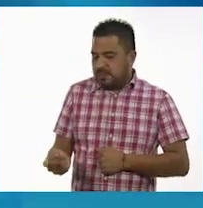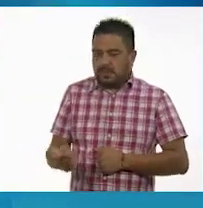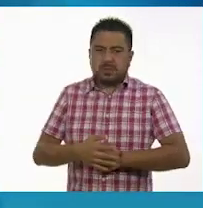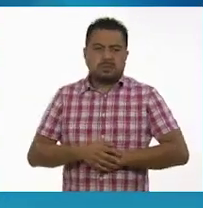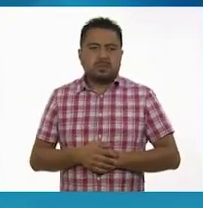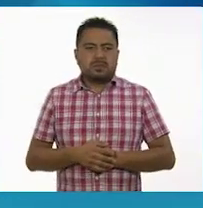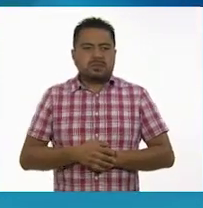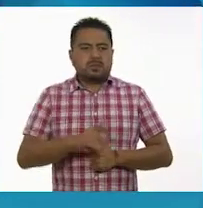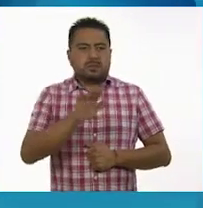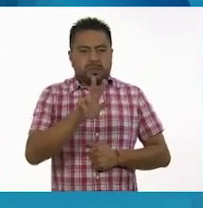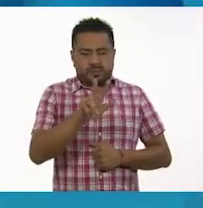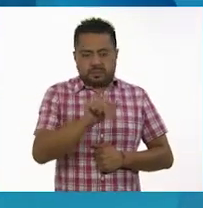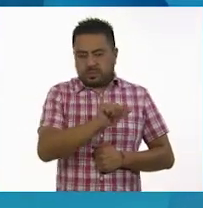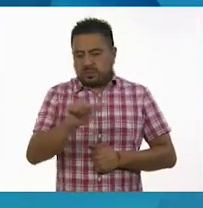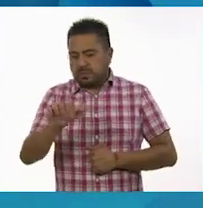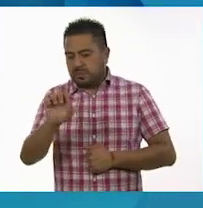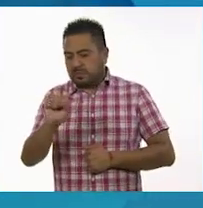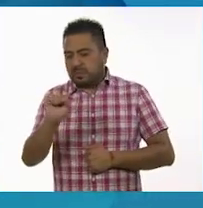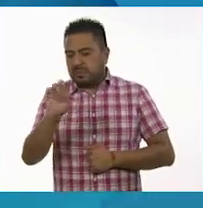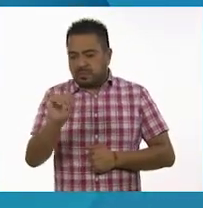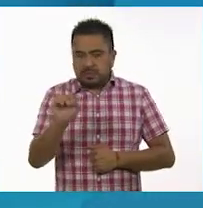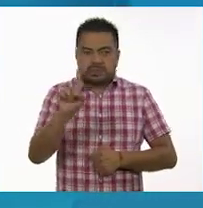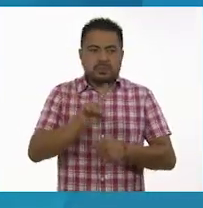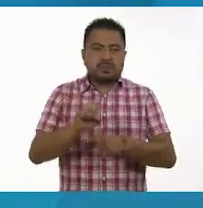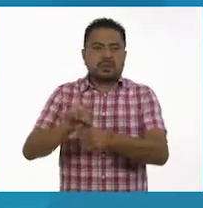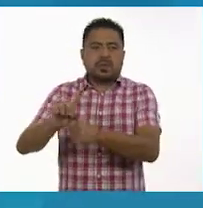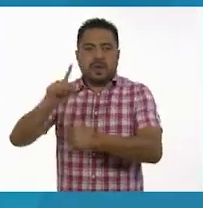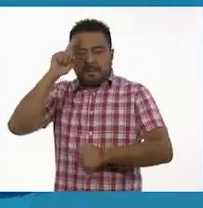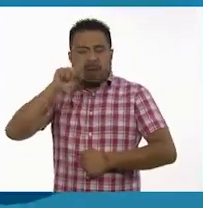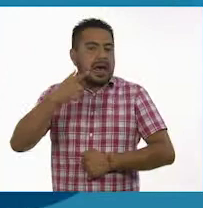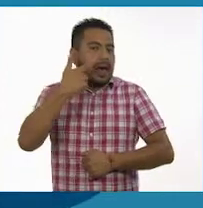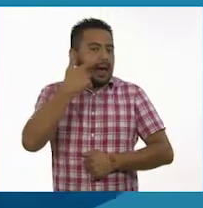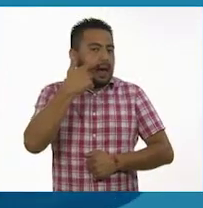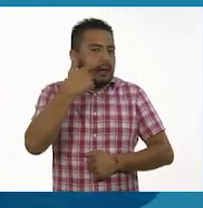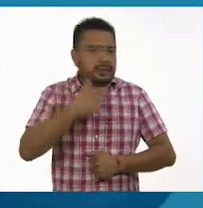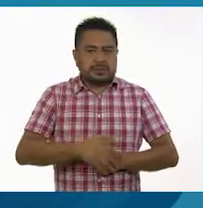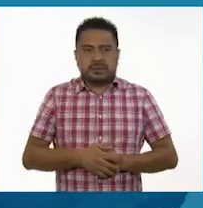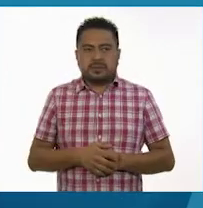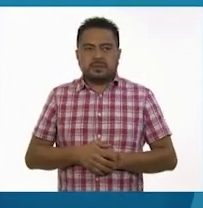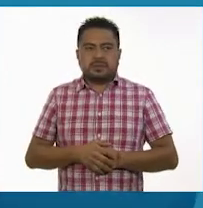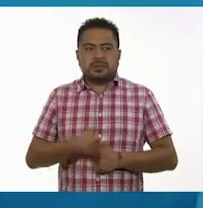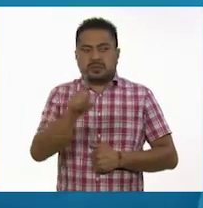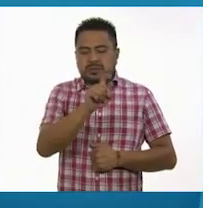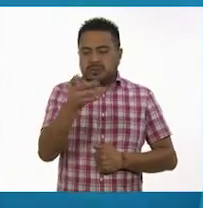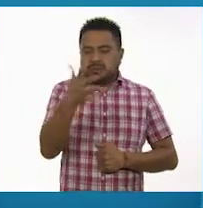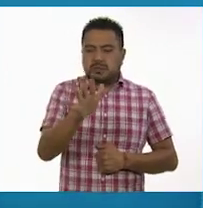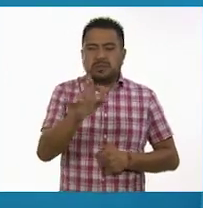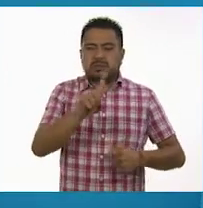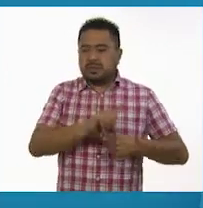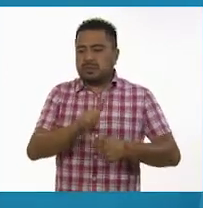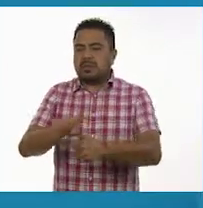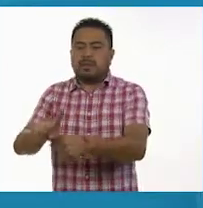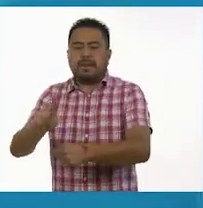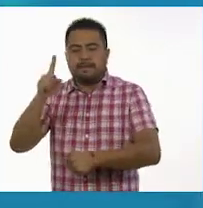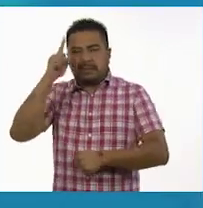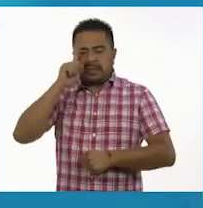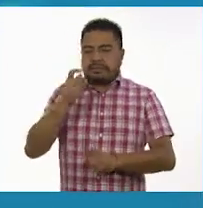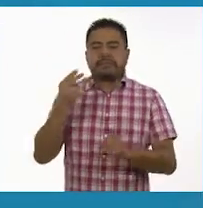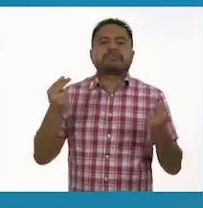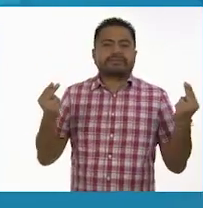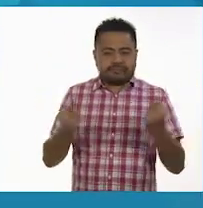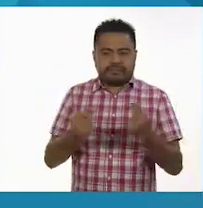Y de 58 a 69 días para los gatos. 110 días son